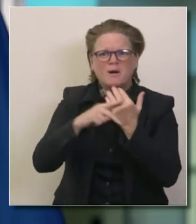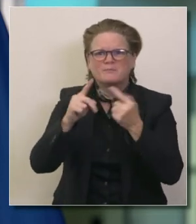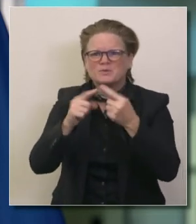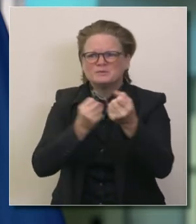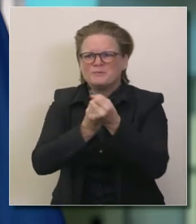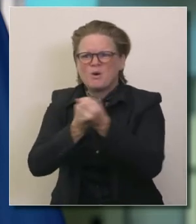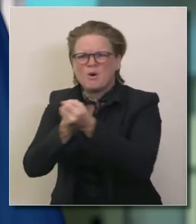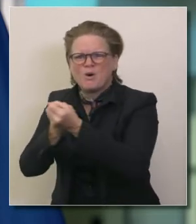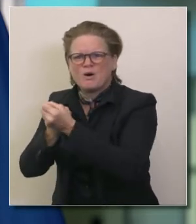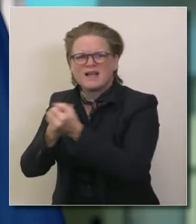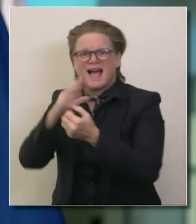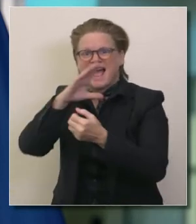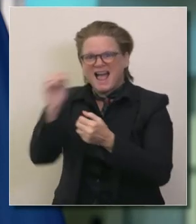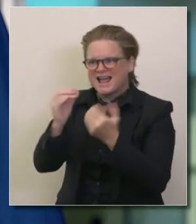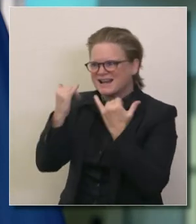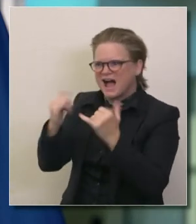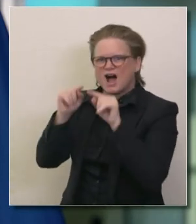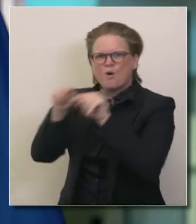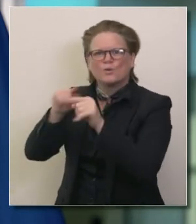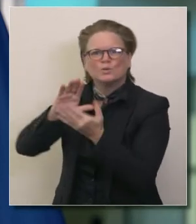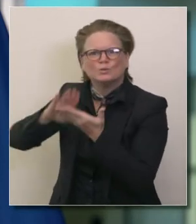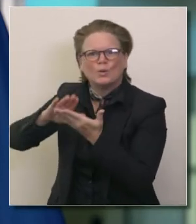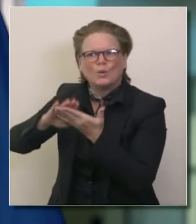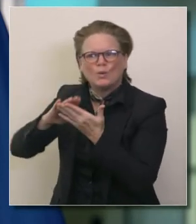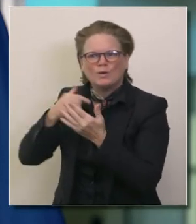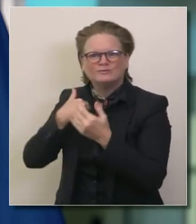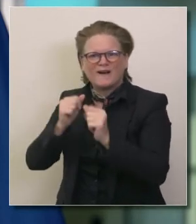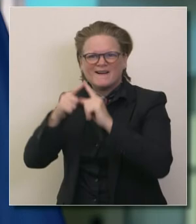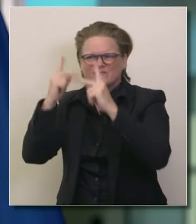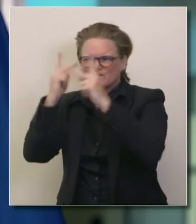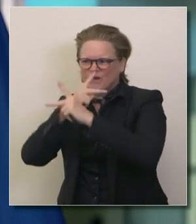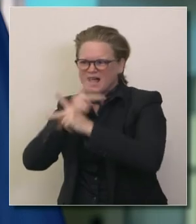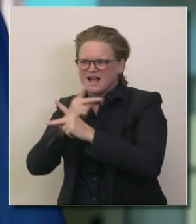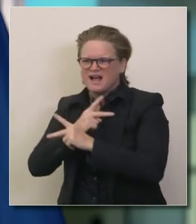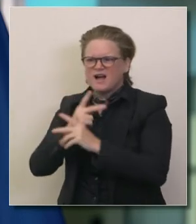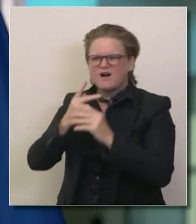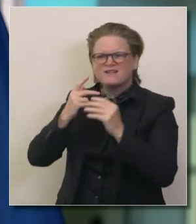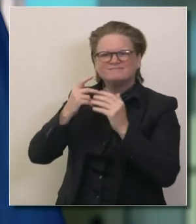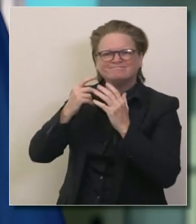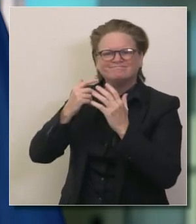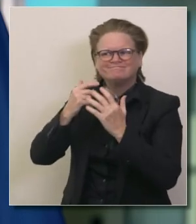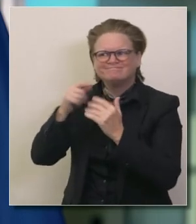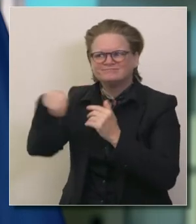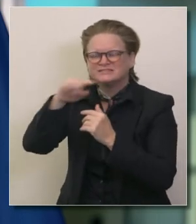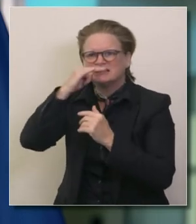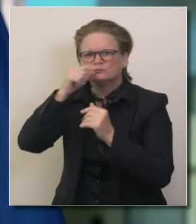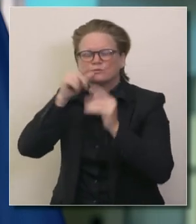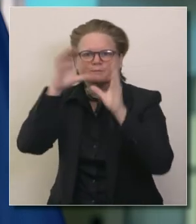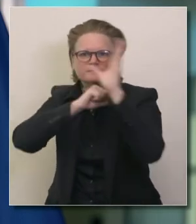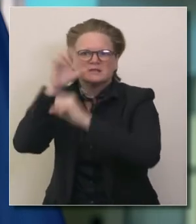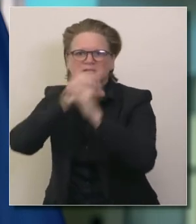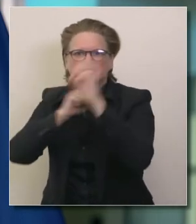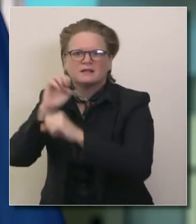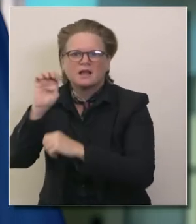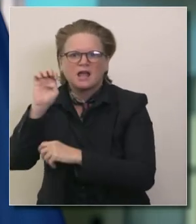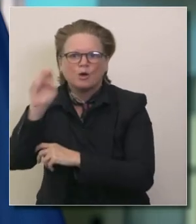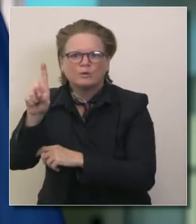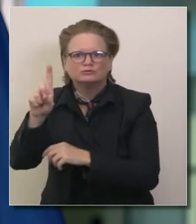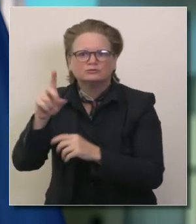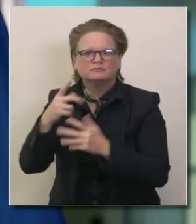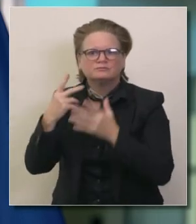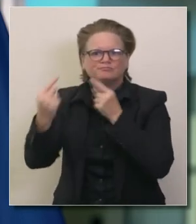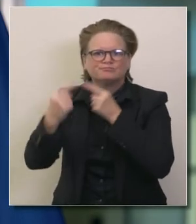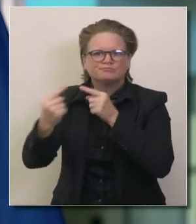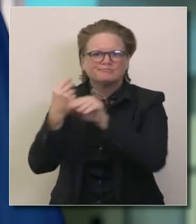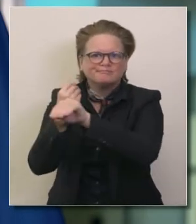y para poder dar la educación que necesitan nuestros hijos que es algo tan importante y profundo disculpen por